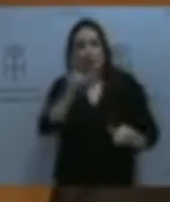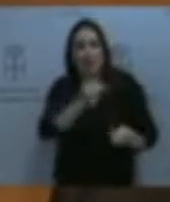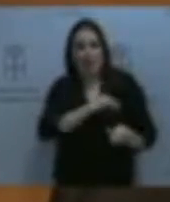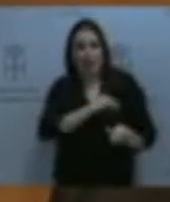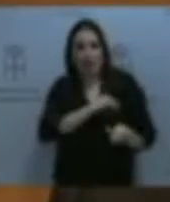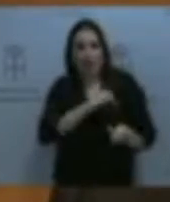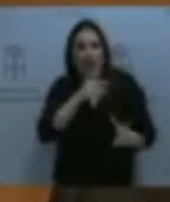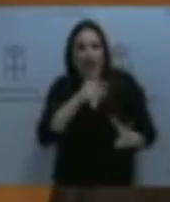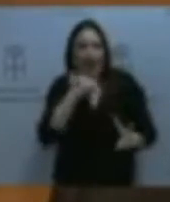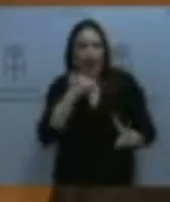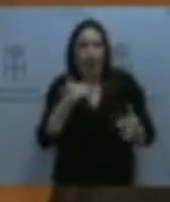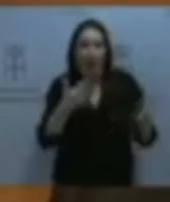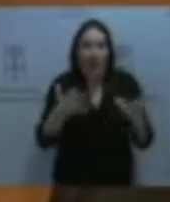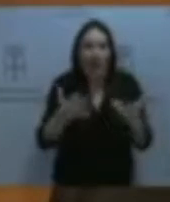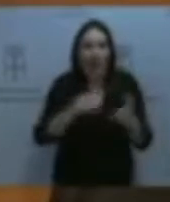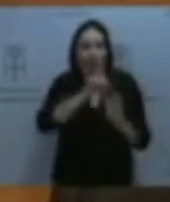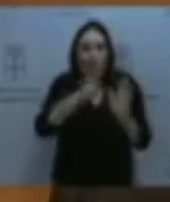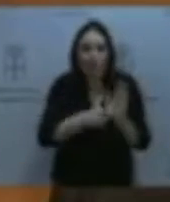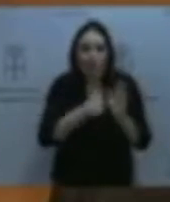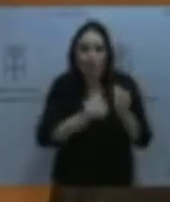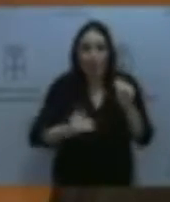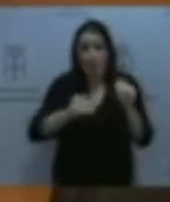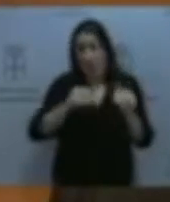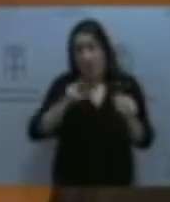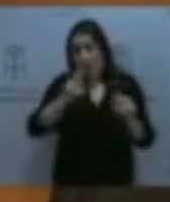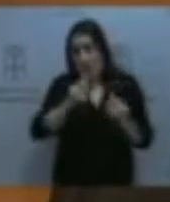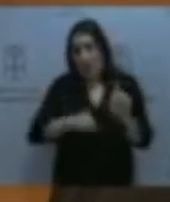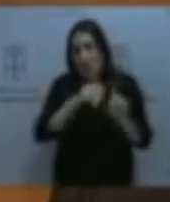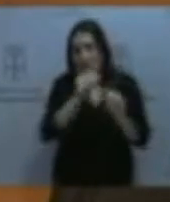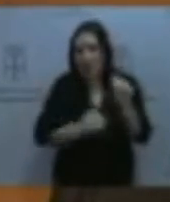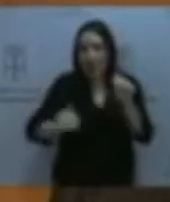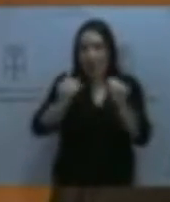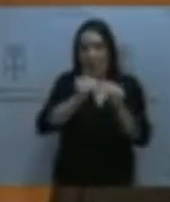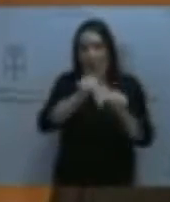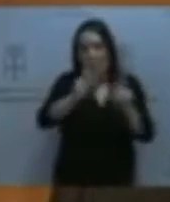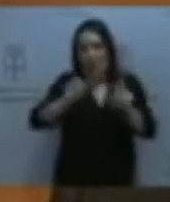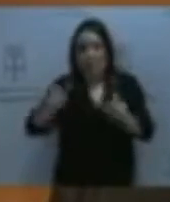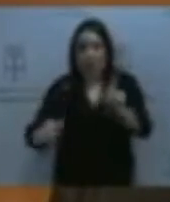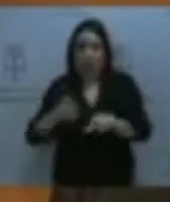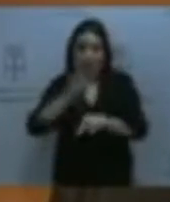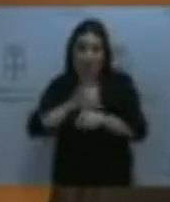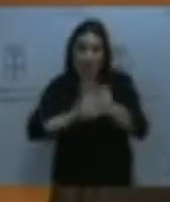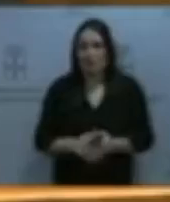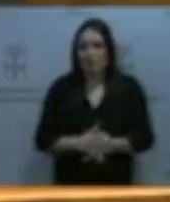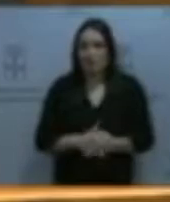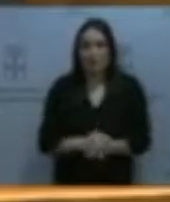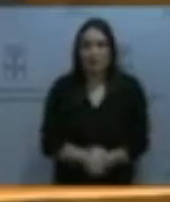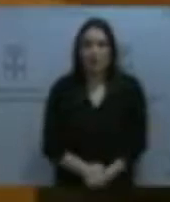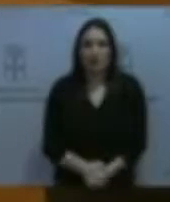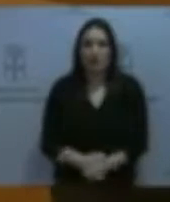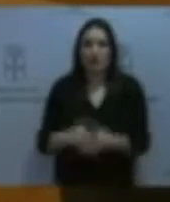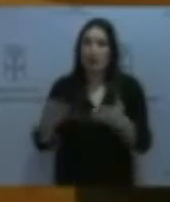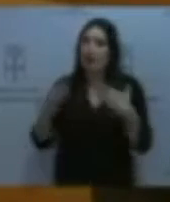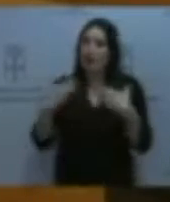ágil, completo e actualizable que garantice la equidad en el acceso a los puestos de traballo en una bolsa de personal facultativo especialista? Gracias.